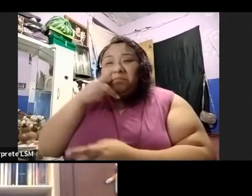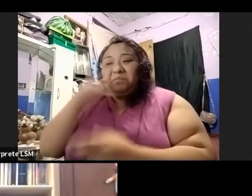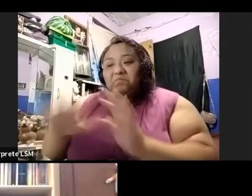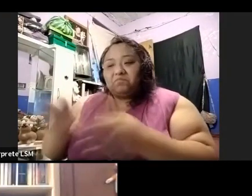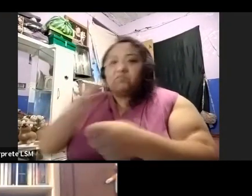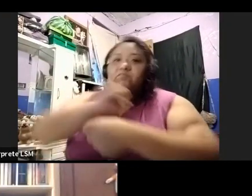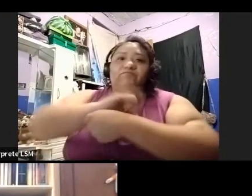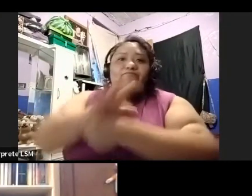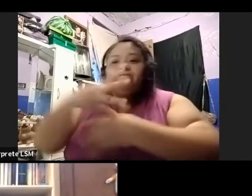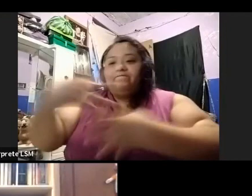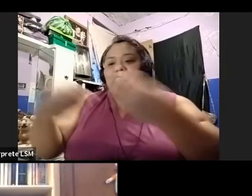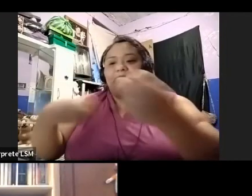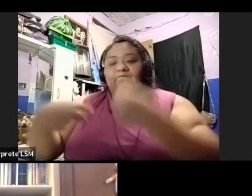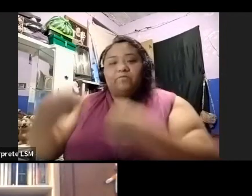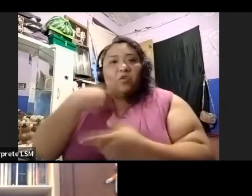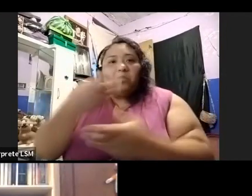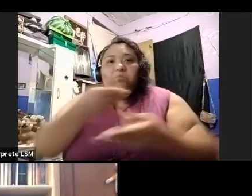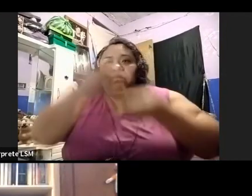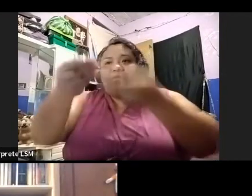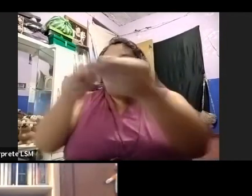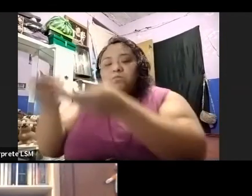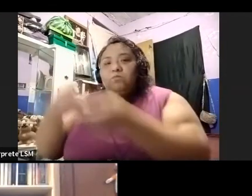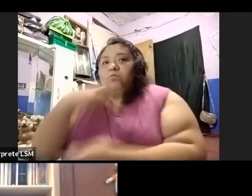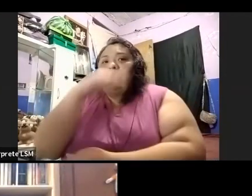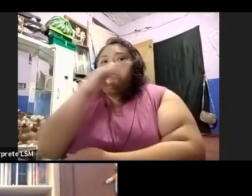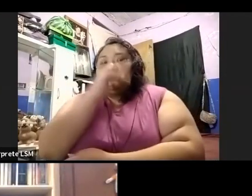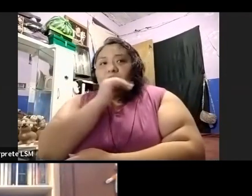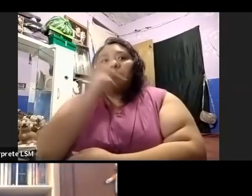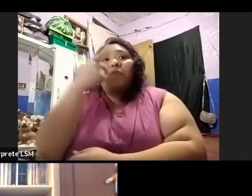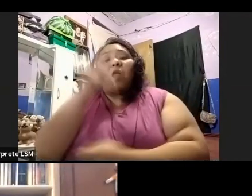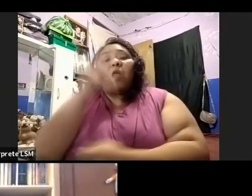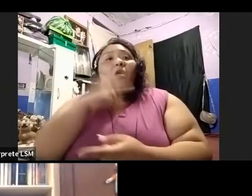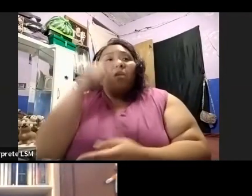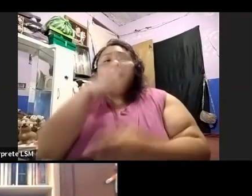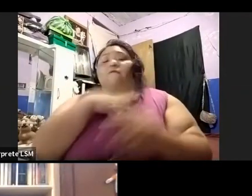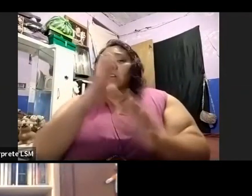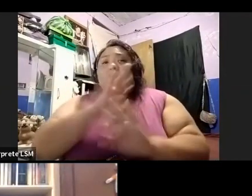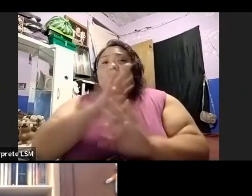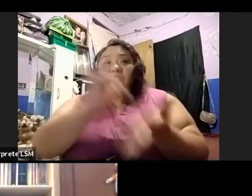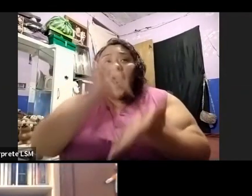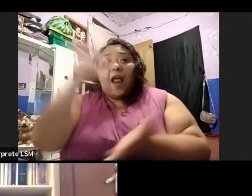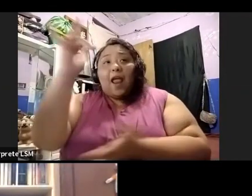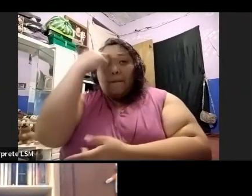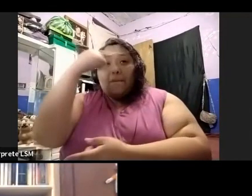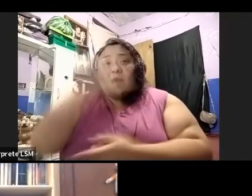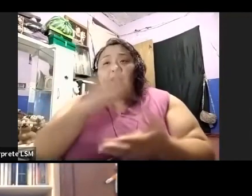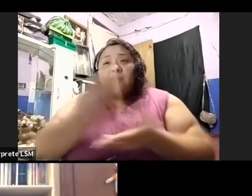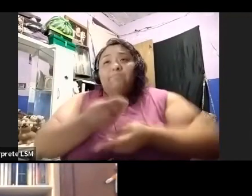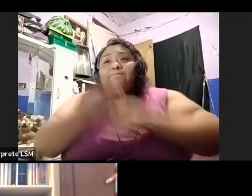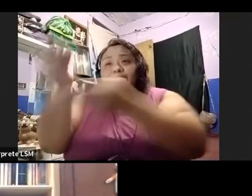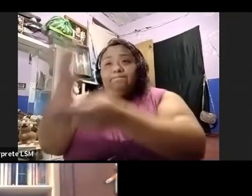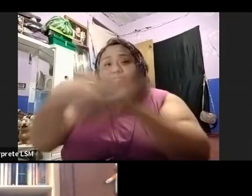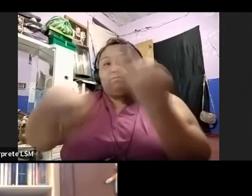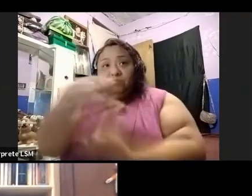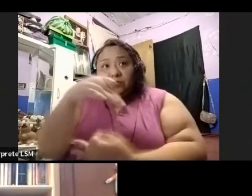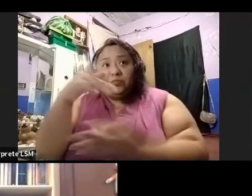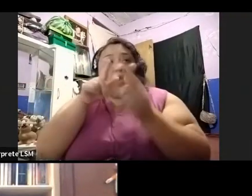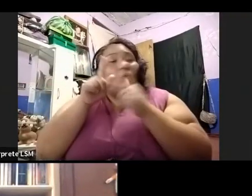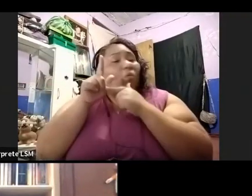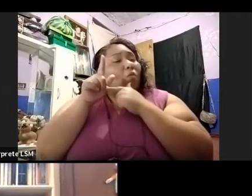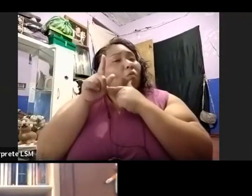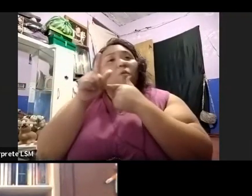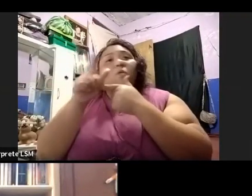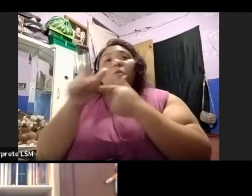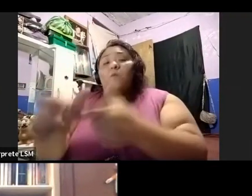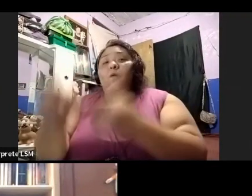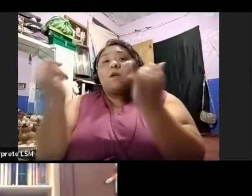ellos nos han hecho el gran favor de llevarlas. Vamos a continuar también, bueno, en la